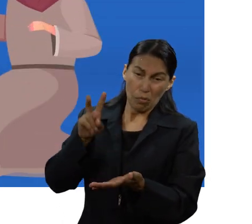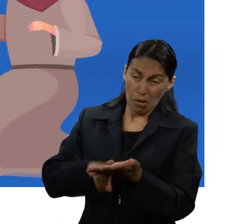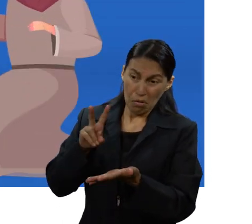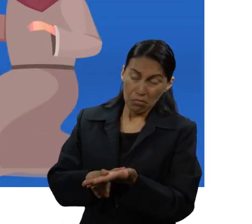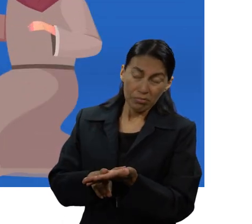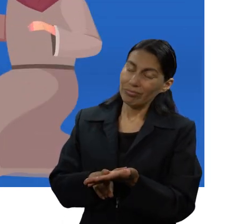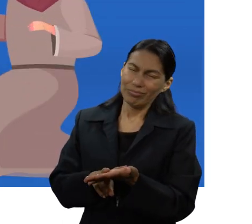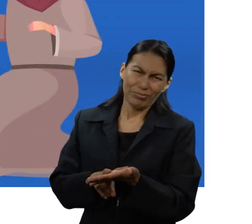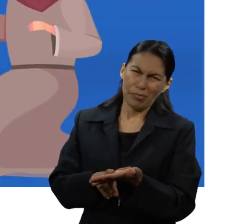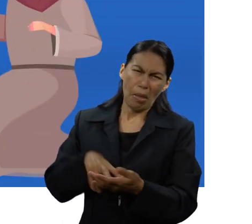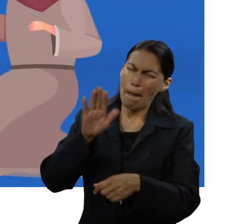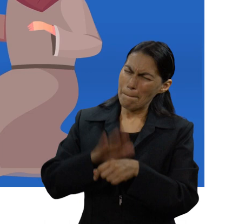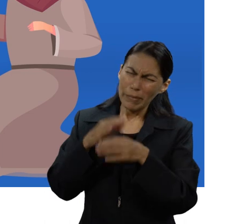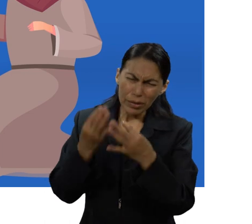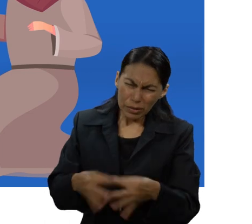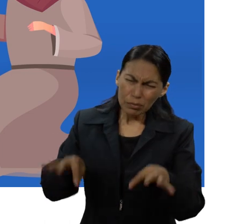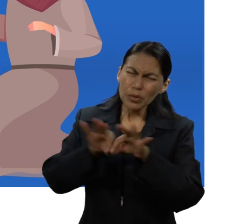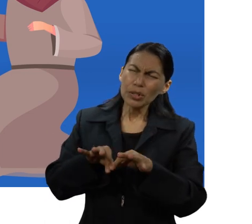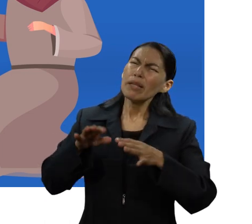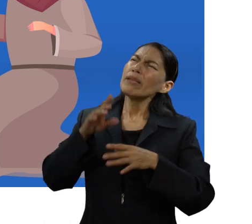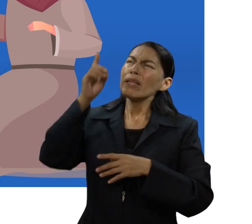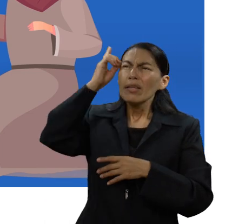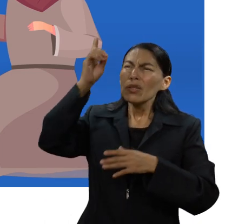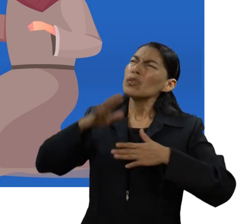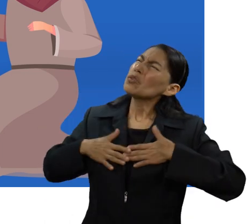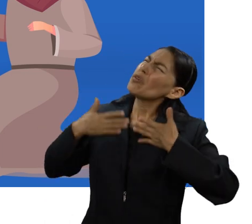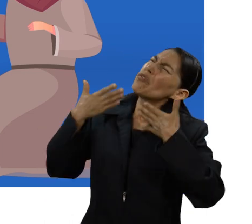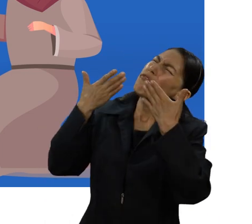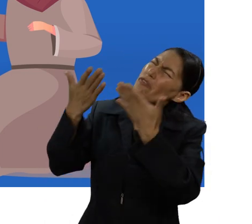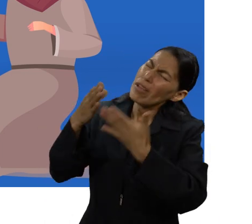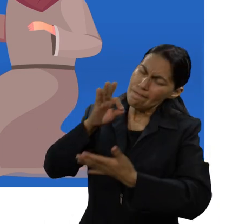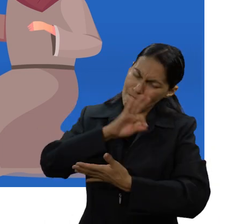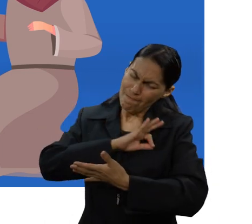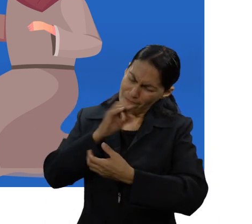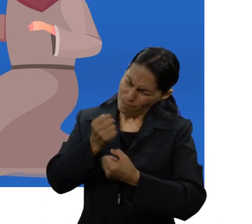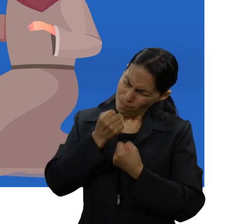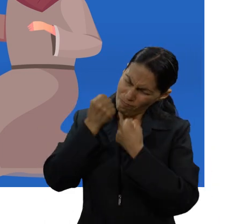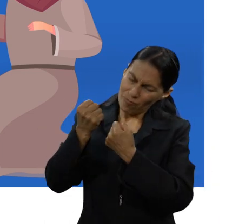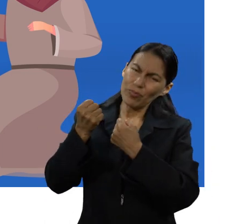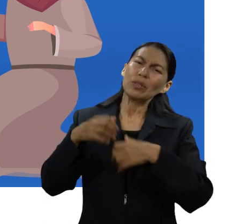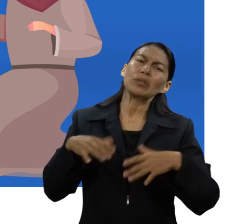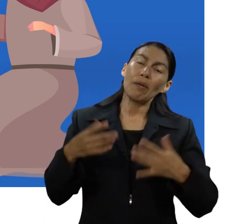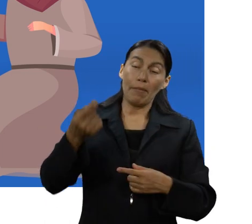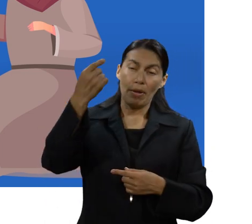Abraham no es la suma de sus obras, sino su disposición a confiar en las obras de Dios en favor de él.